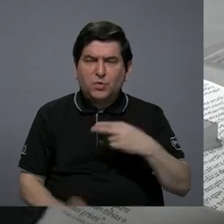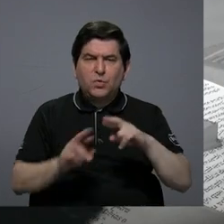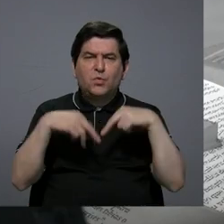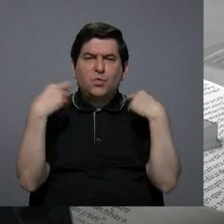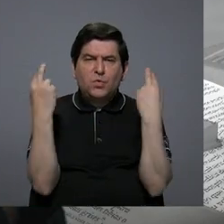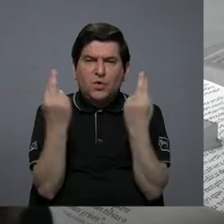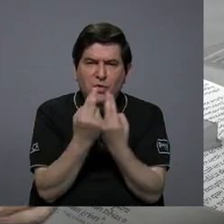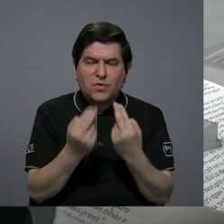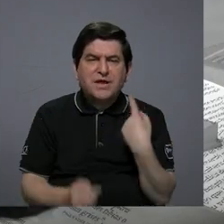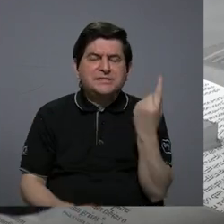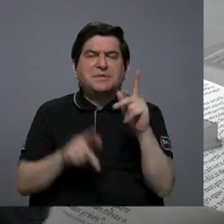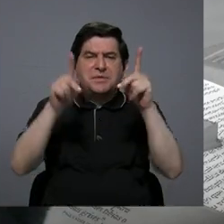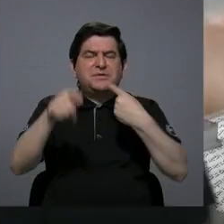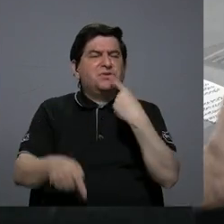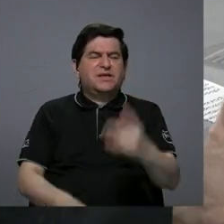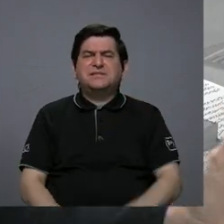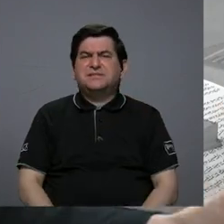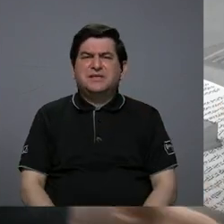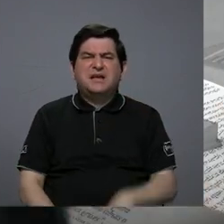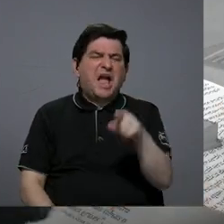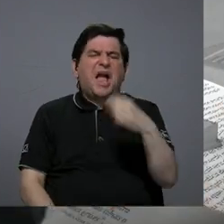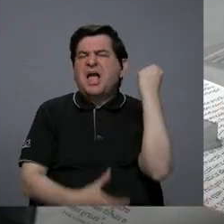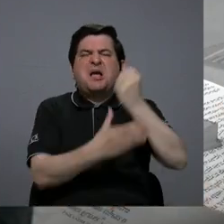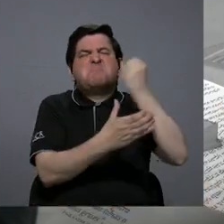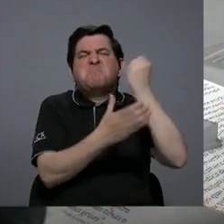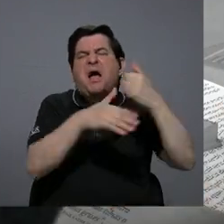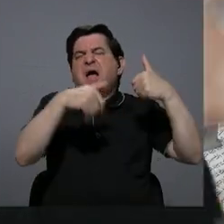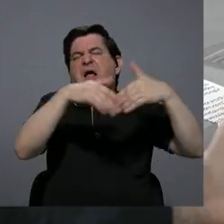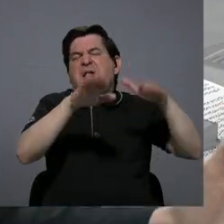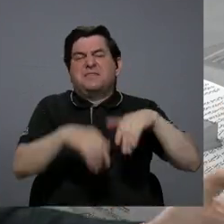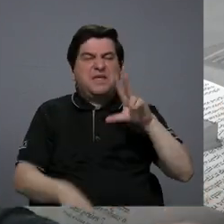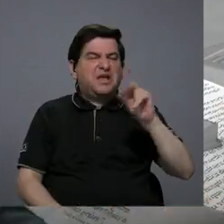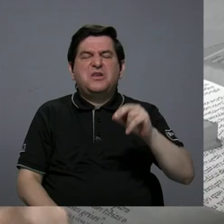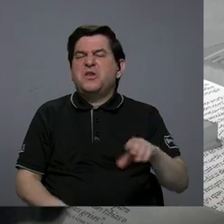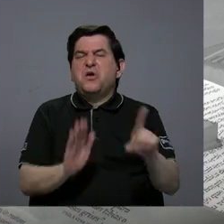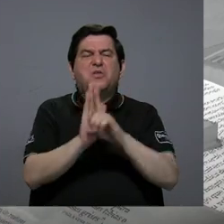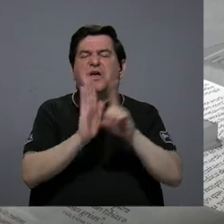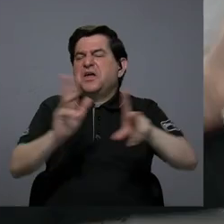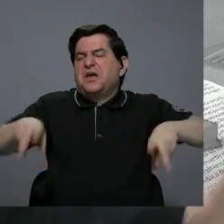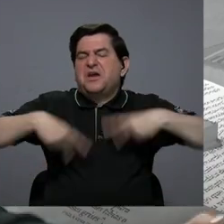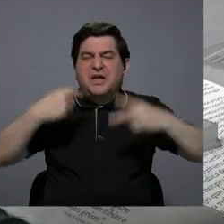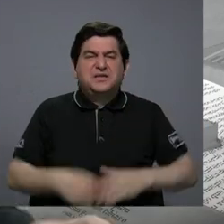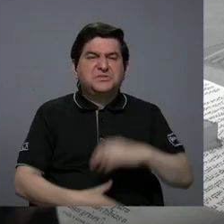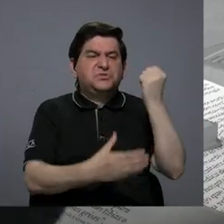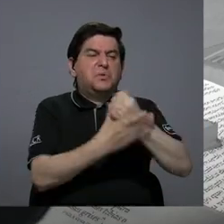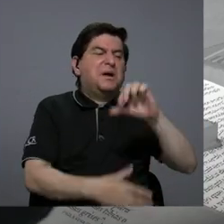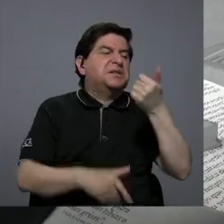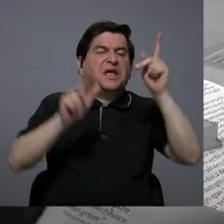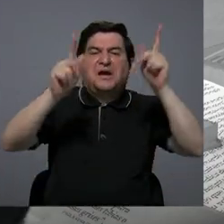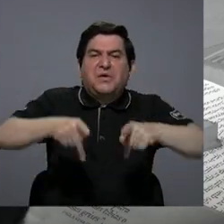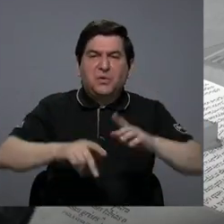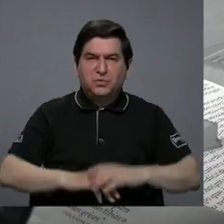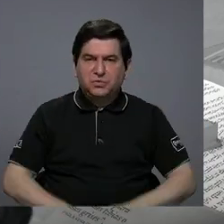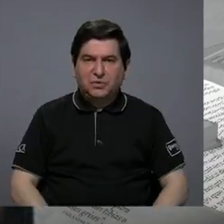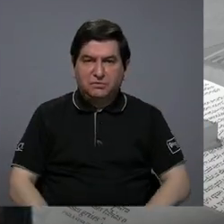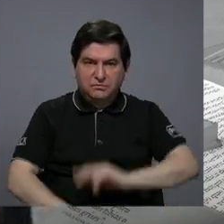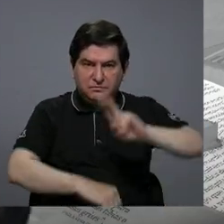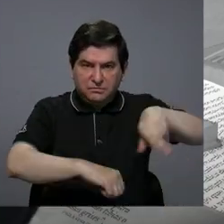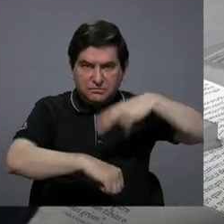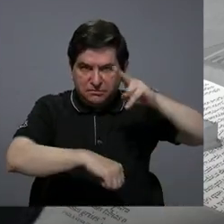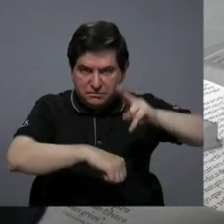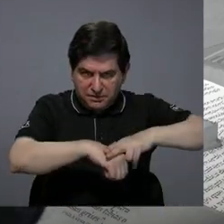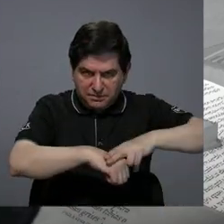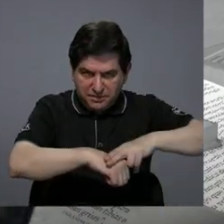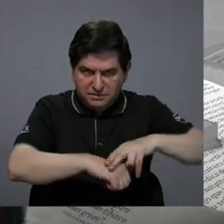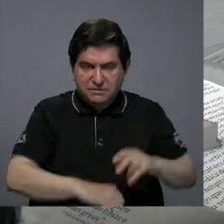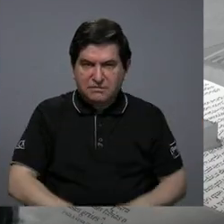reunión siempre hay alguien que dice que no, que los maten, que esos no merecen vivir porque mataron a otros y constantemente